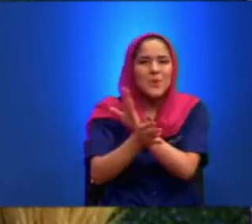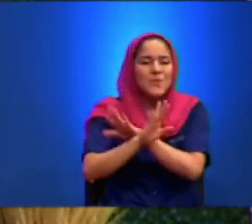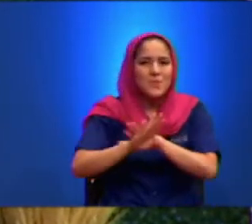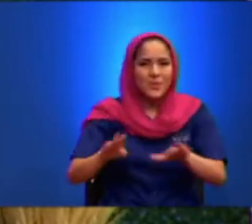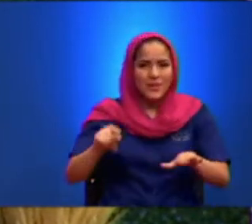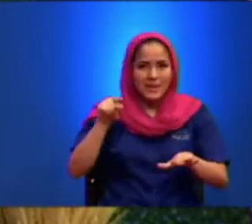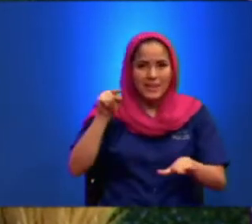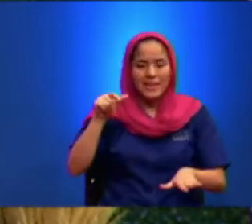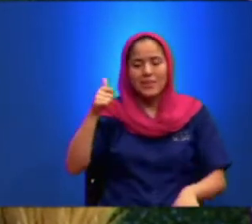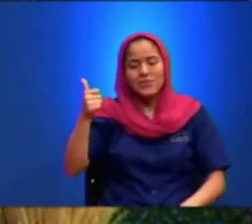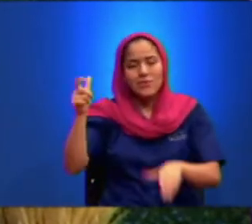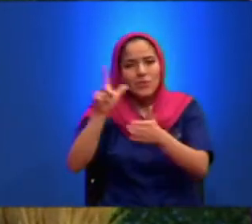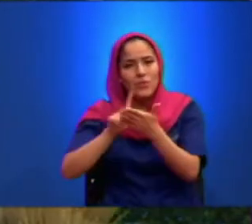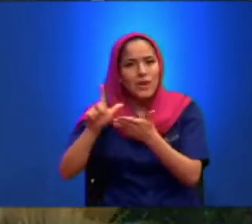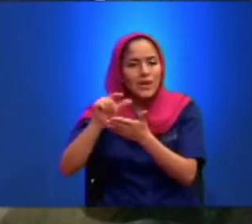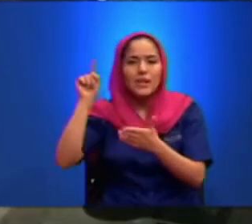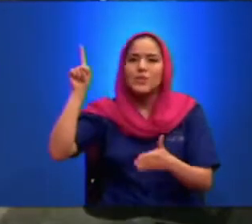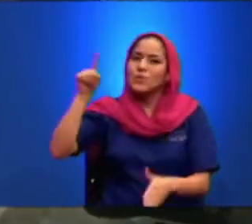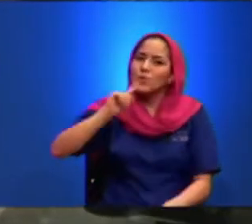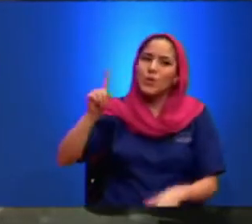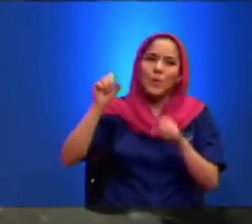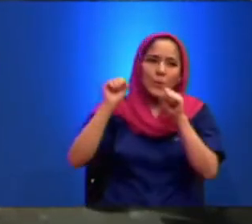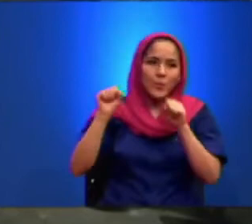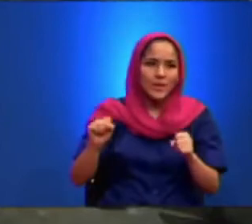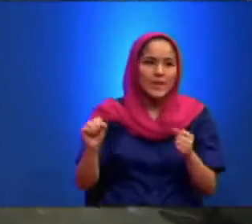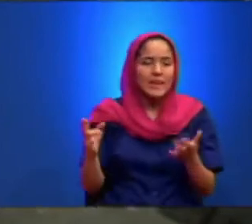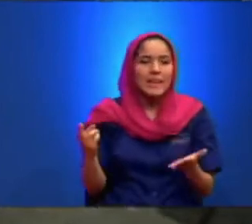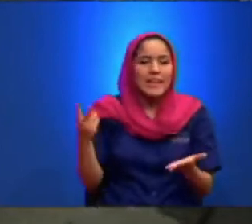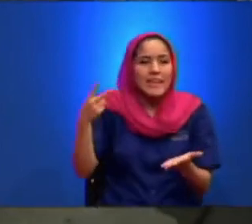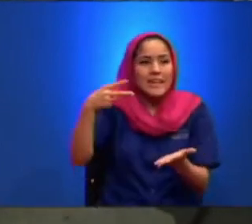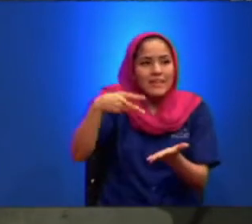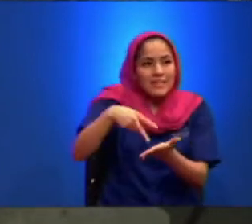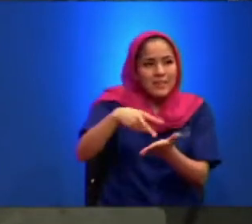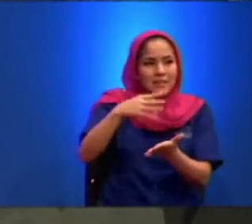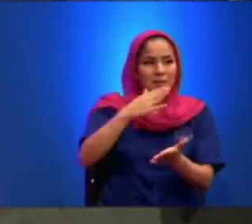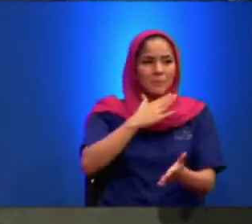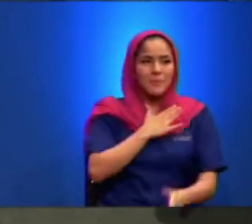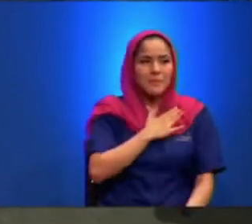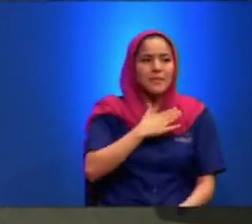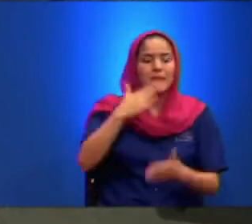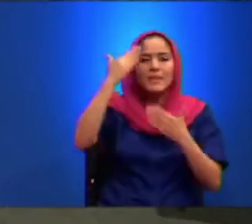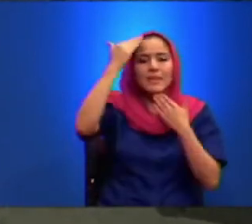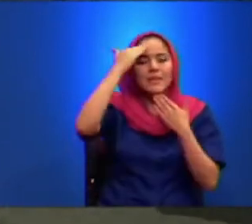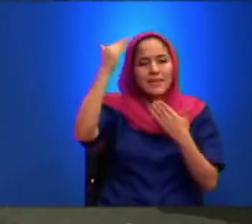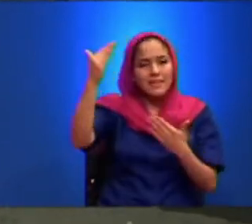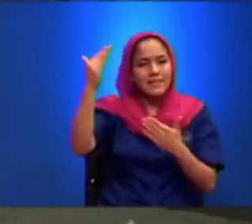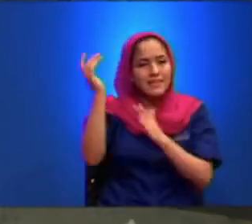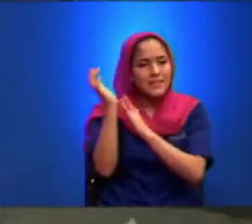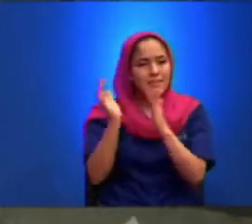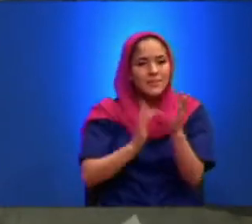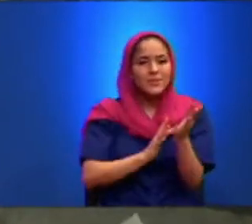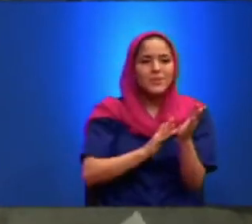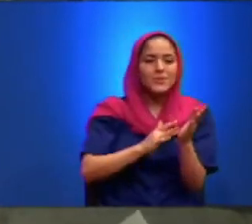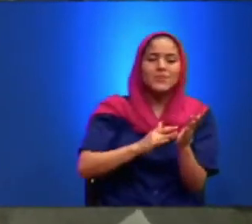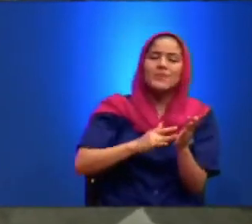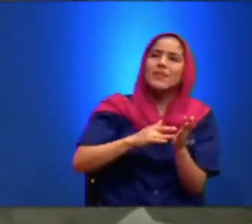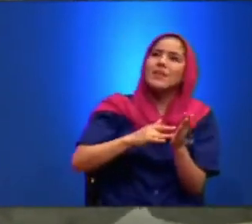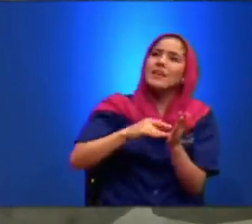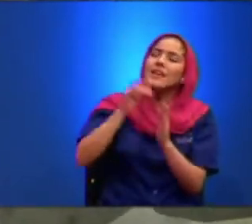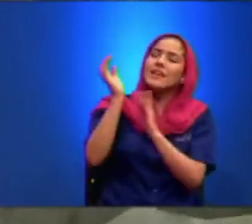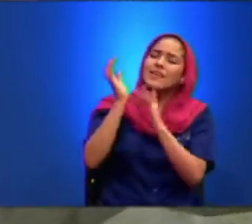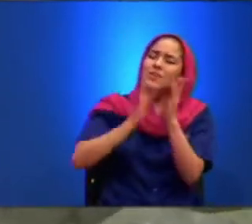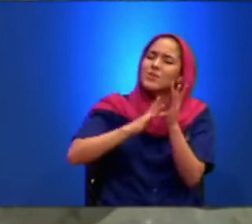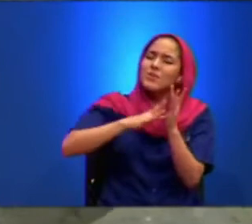Redimir Gracias Jesús Gracias Hijo De Dios Bendito